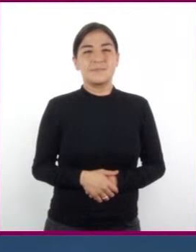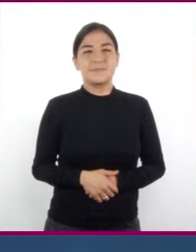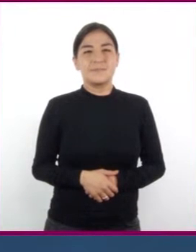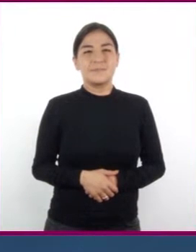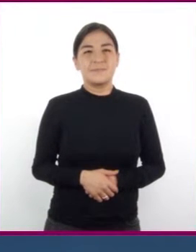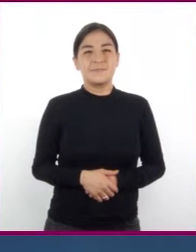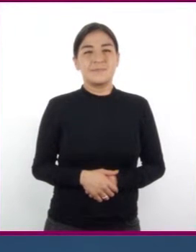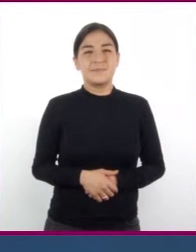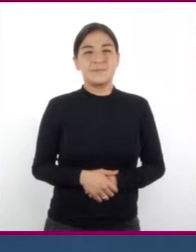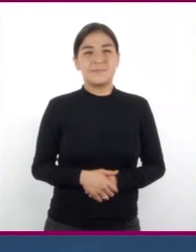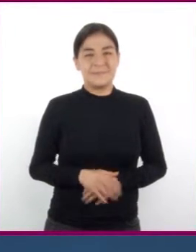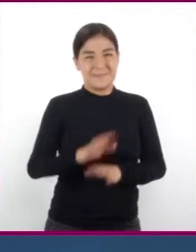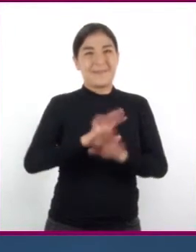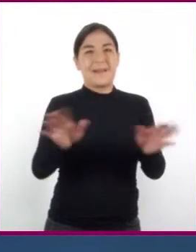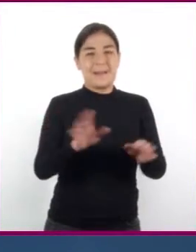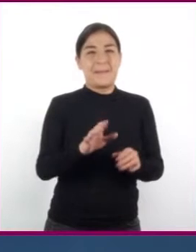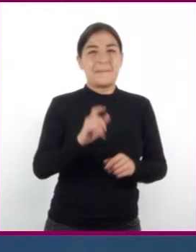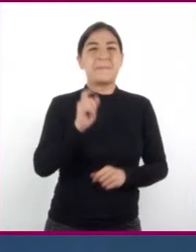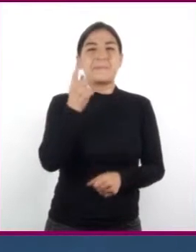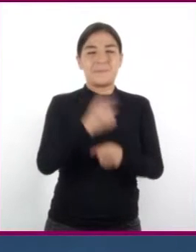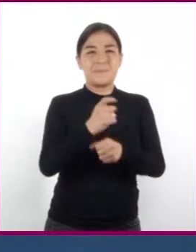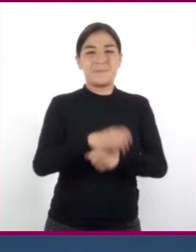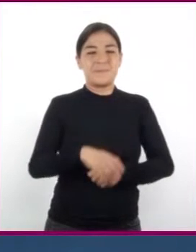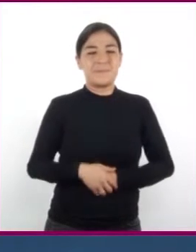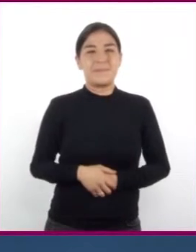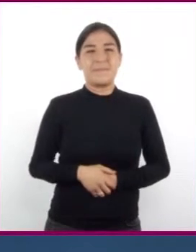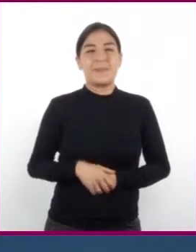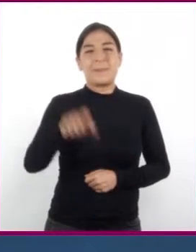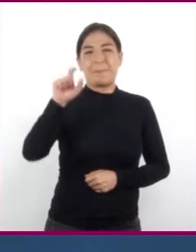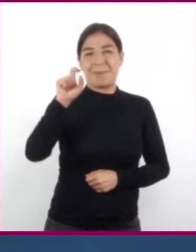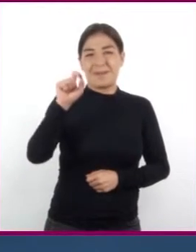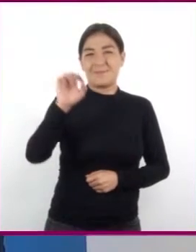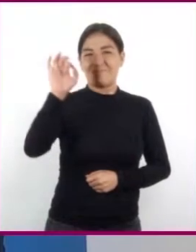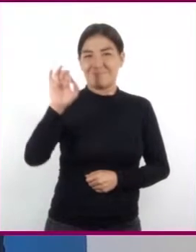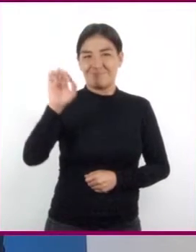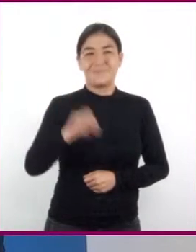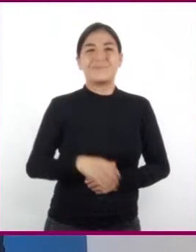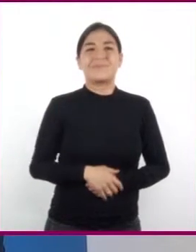Ya tengo la primera. Veinte grados.